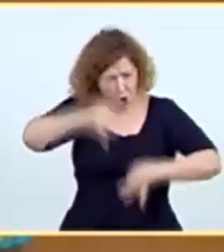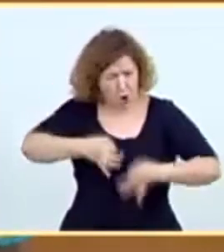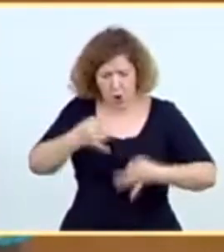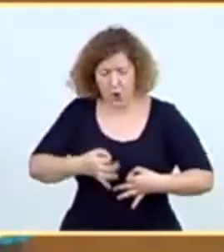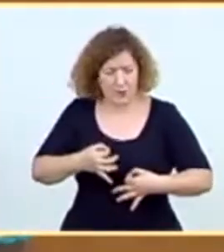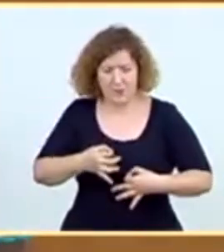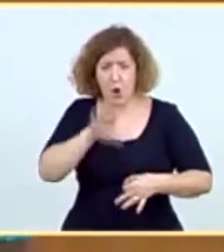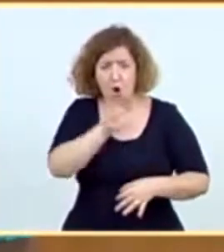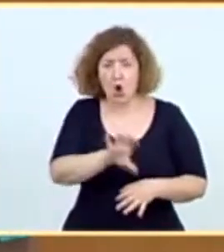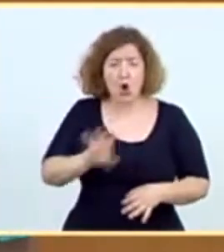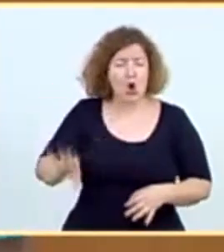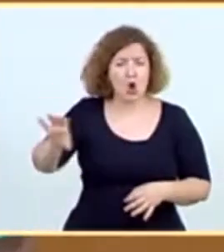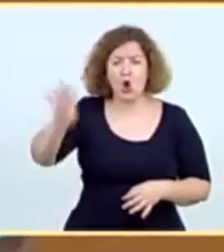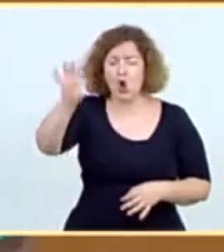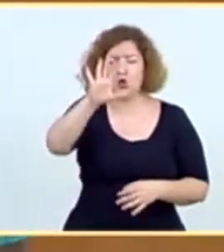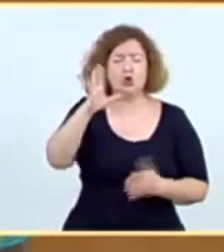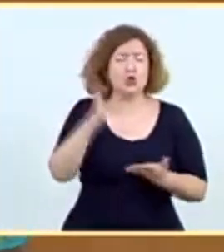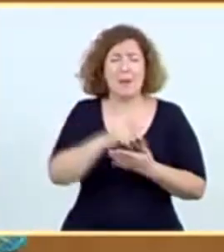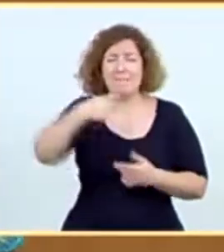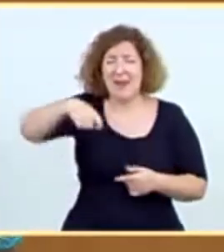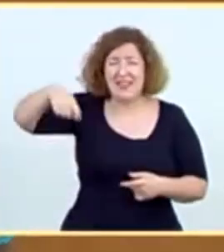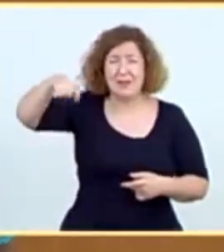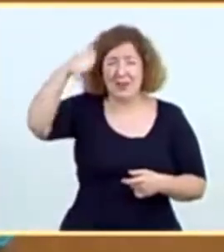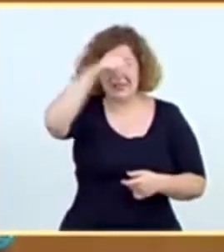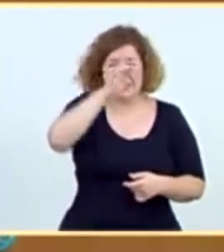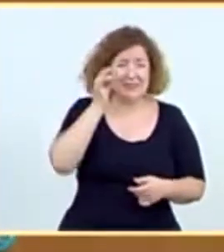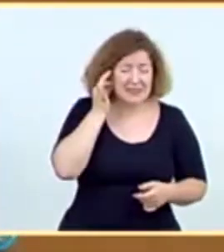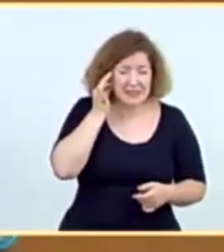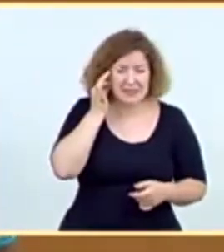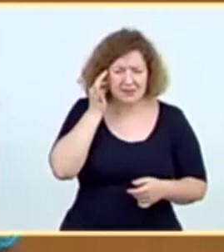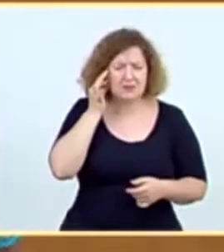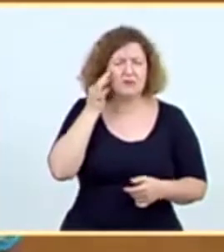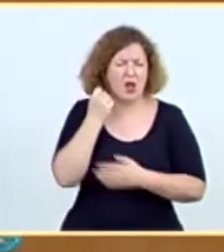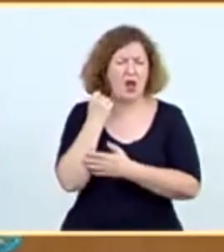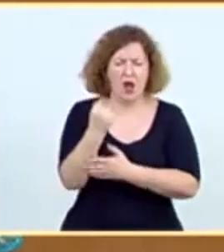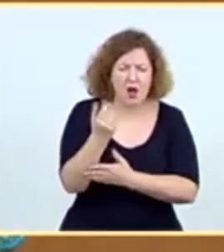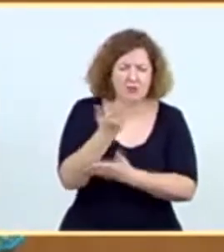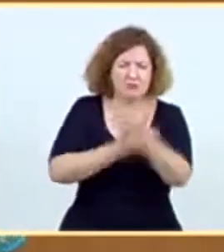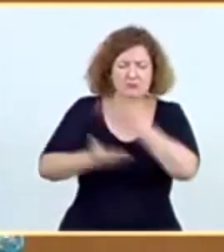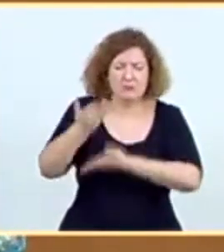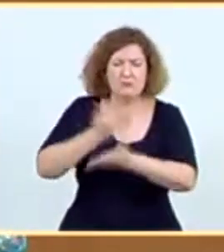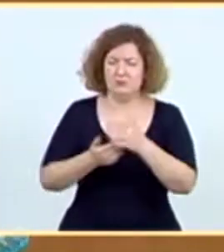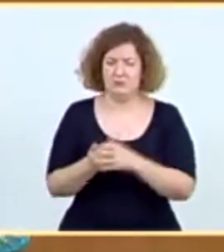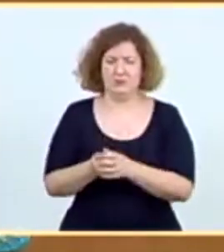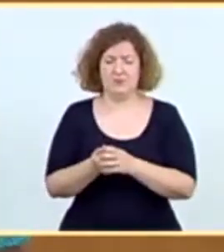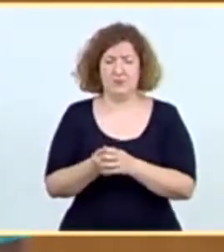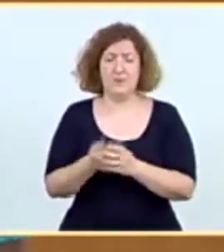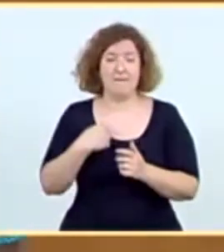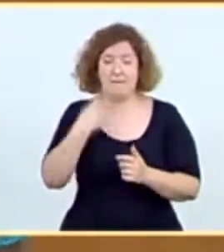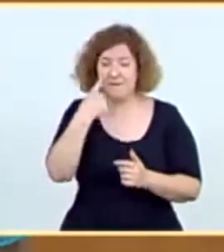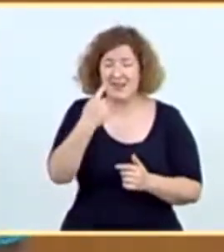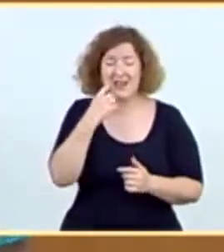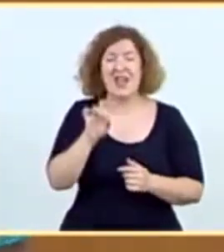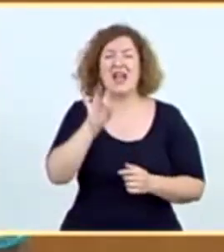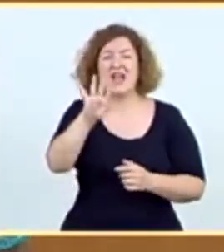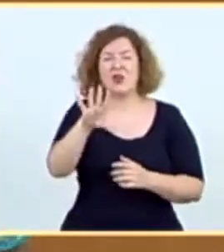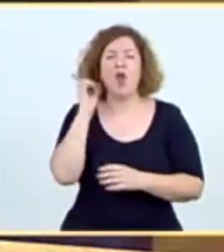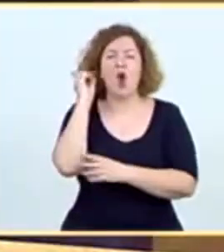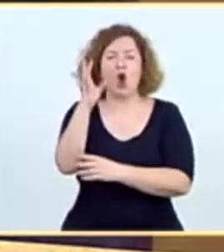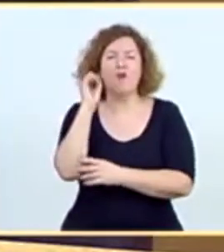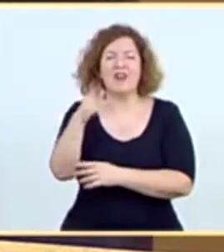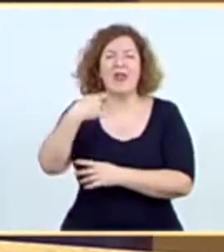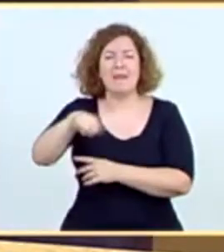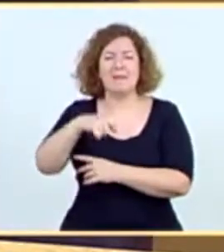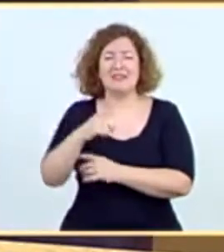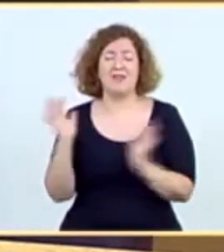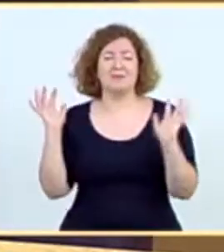comunidades autónomas, todos los presidentes y todas las presidentas van a estar ahí, como lo han estado en todas y cada una de las 14 conferencias de